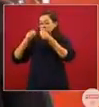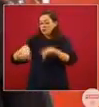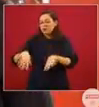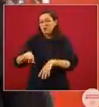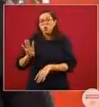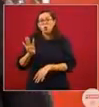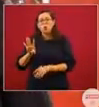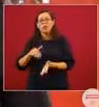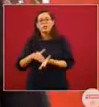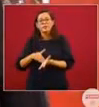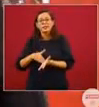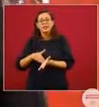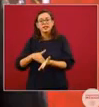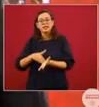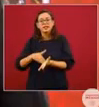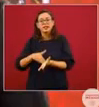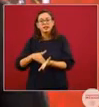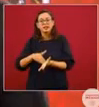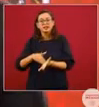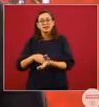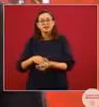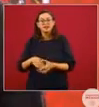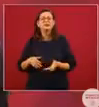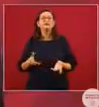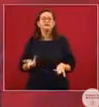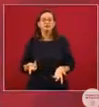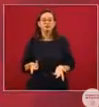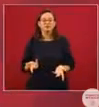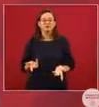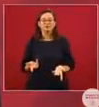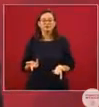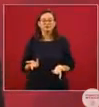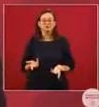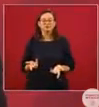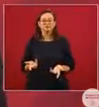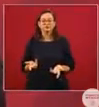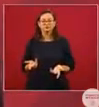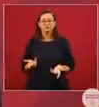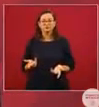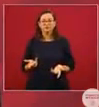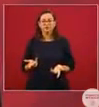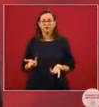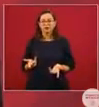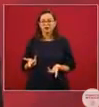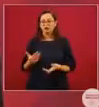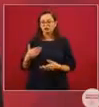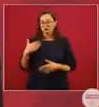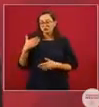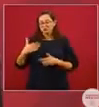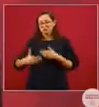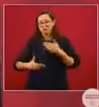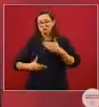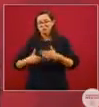mil empleos. Yo espero que salgamos sin pérdida,